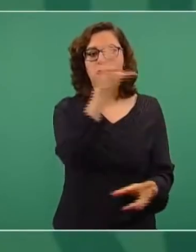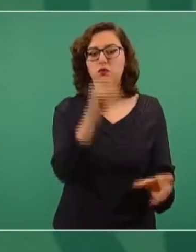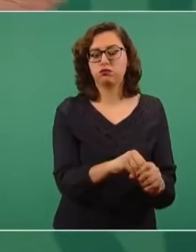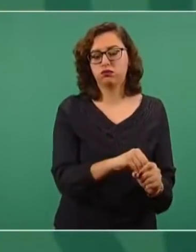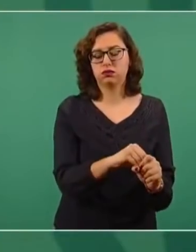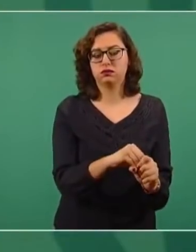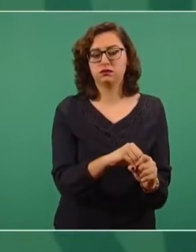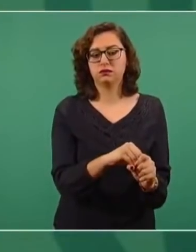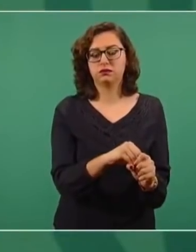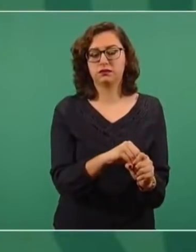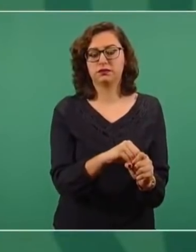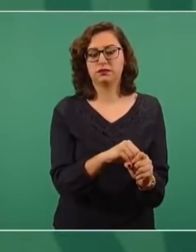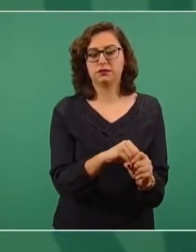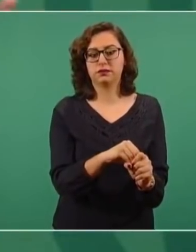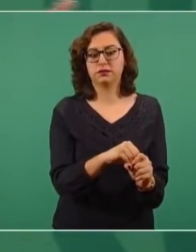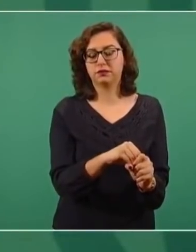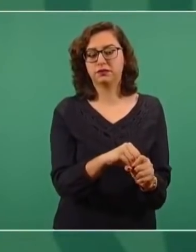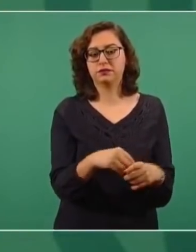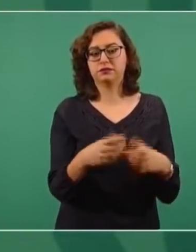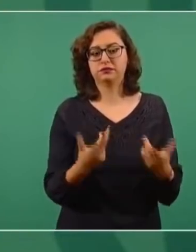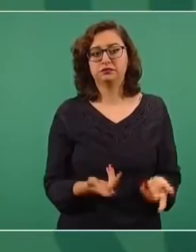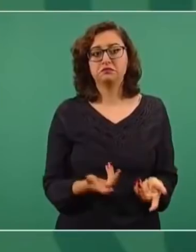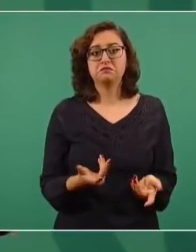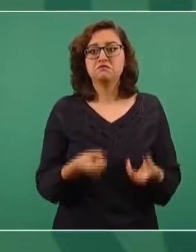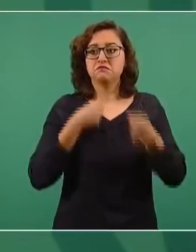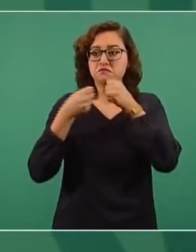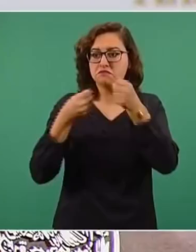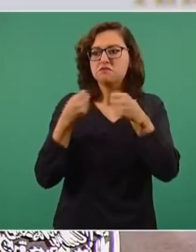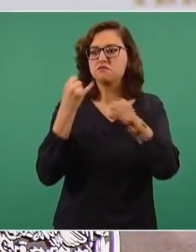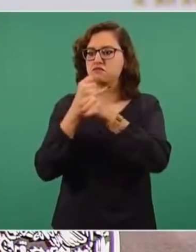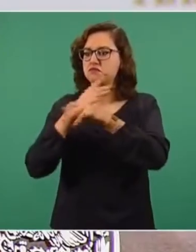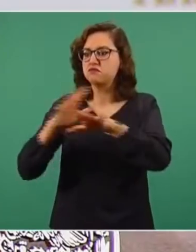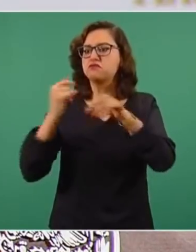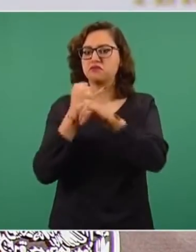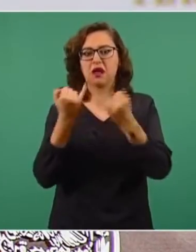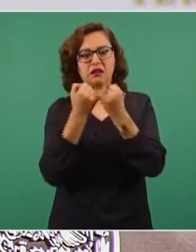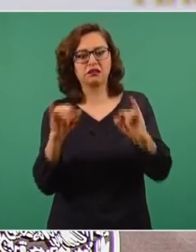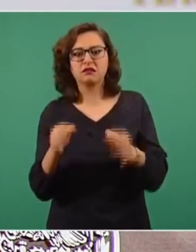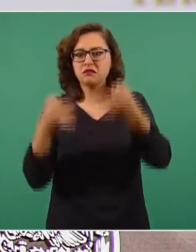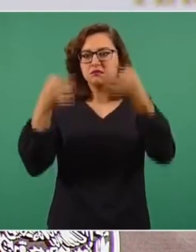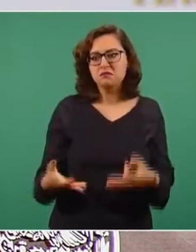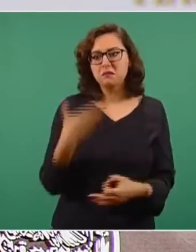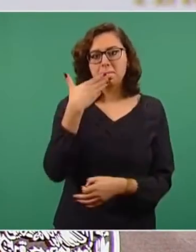Dejó de haber medios de información verdaderamente independientes,